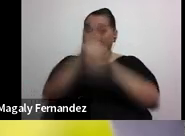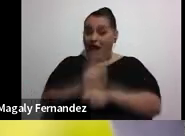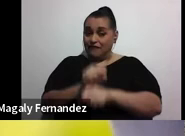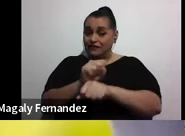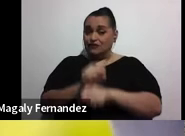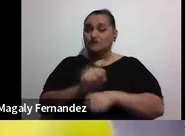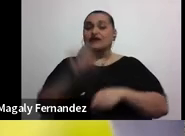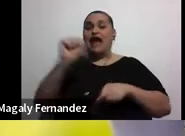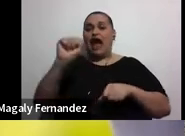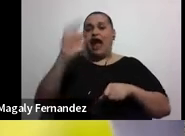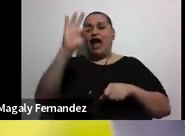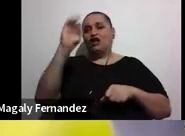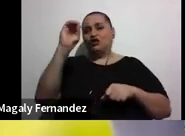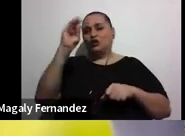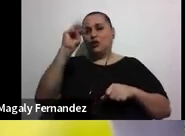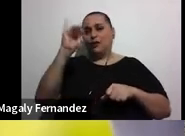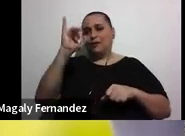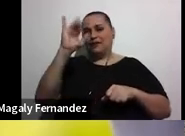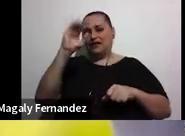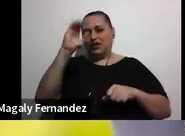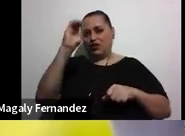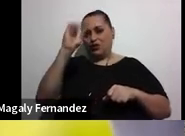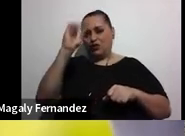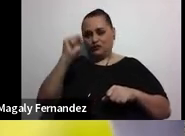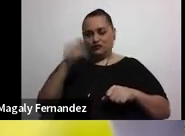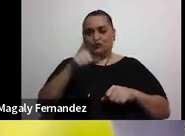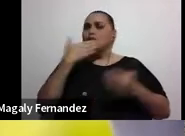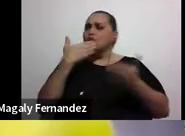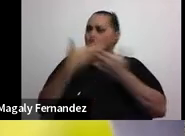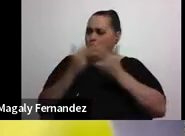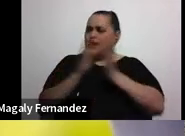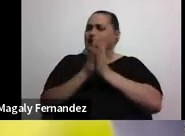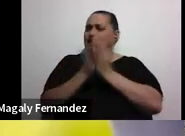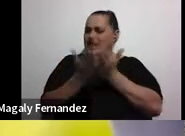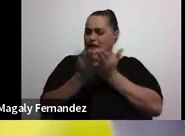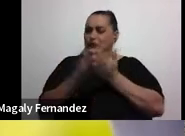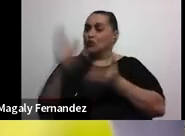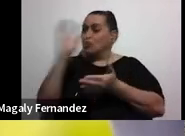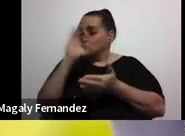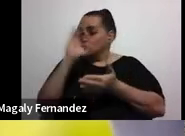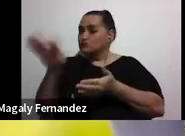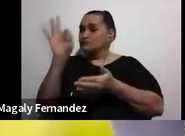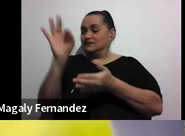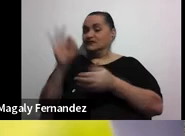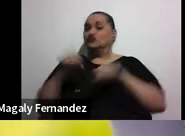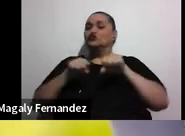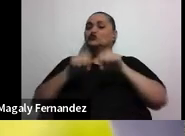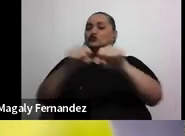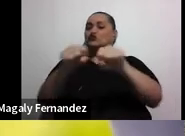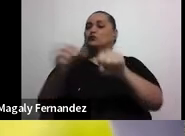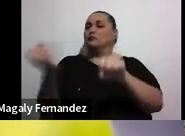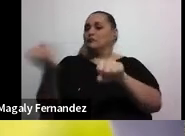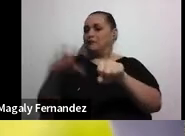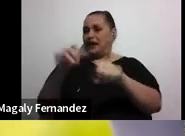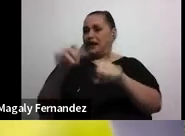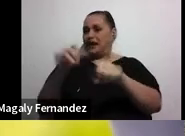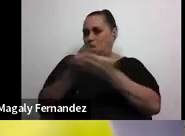Se los recomiendo por ahí buscarlo. Está muy bueno. Se encuentra hasta en los supermercados. En donde justamente